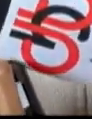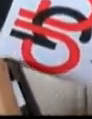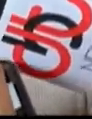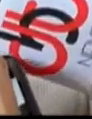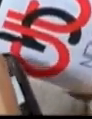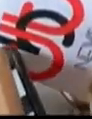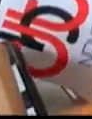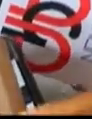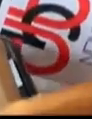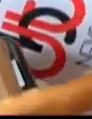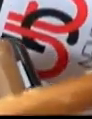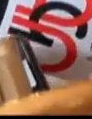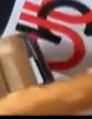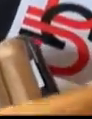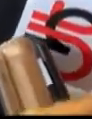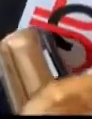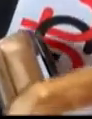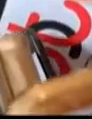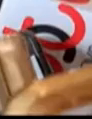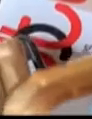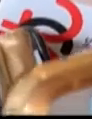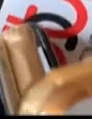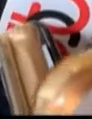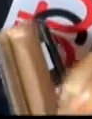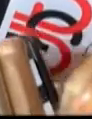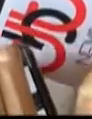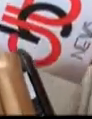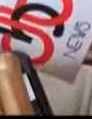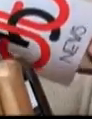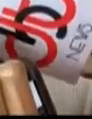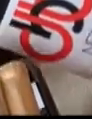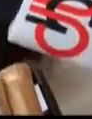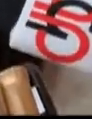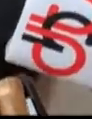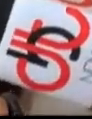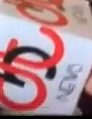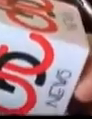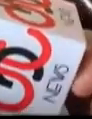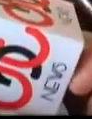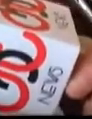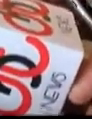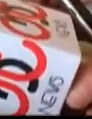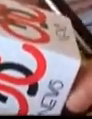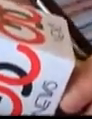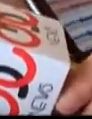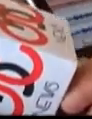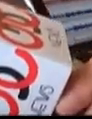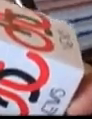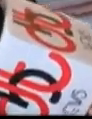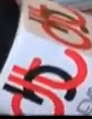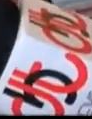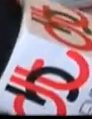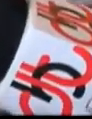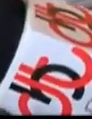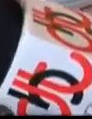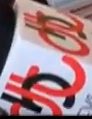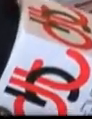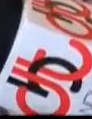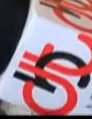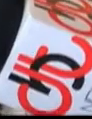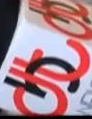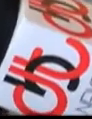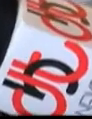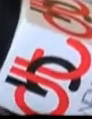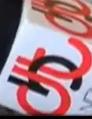escritorio que tenemos que seguir viendo en la plataforma de deporte con educación, pero la instrucción es pues lograr la